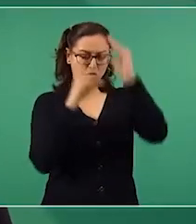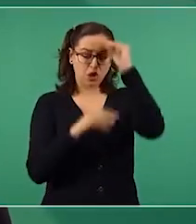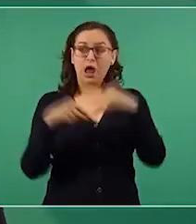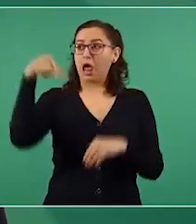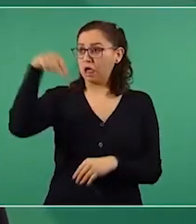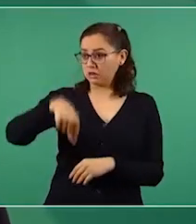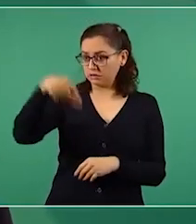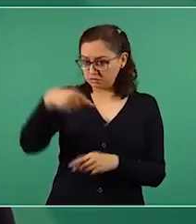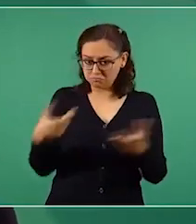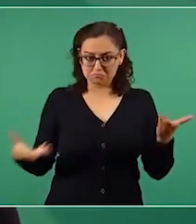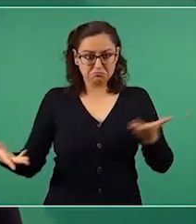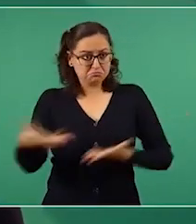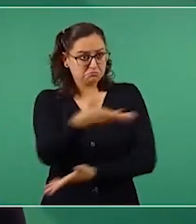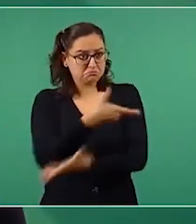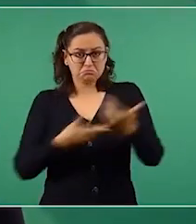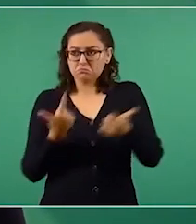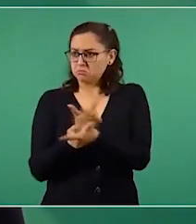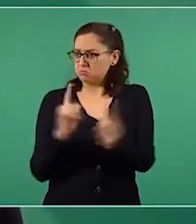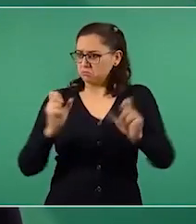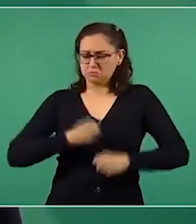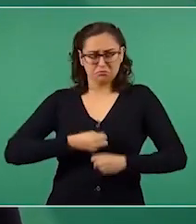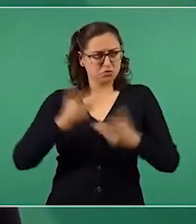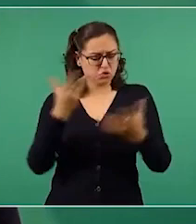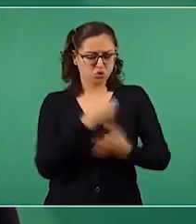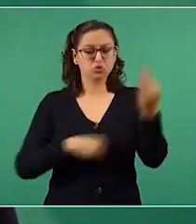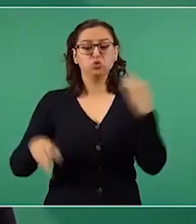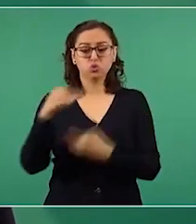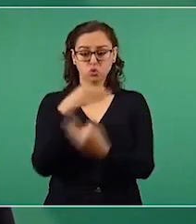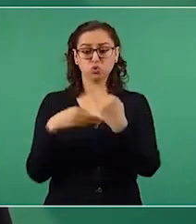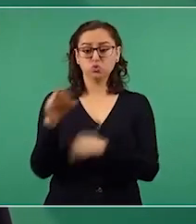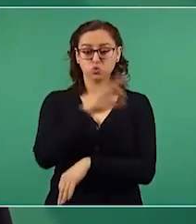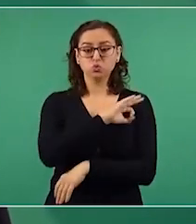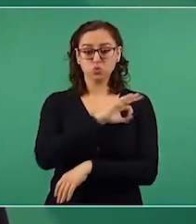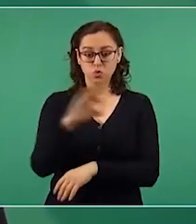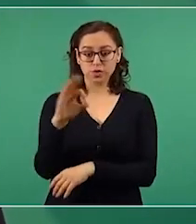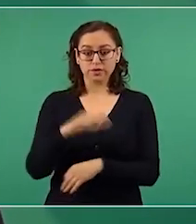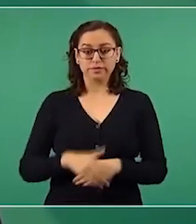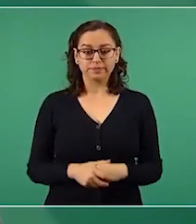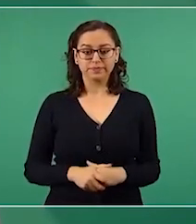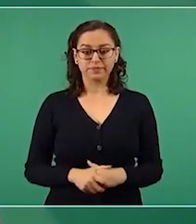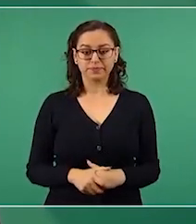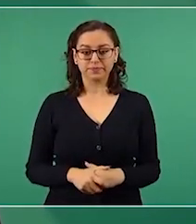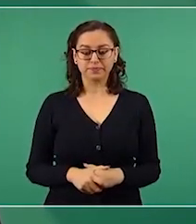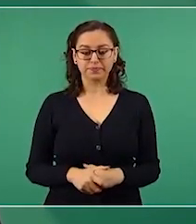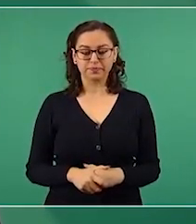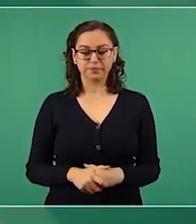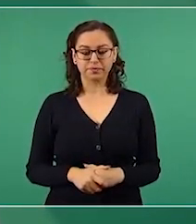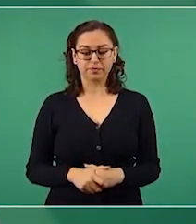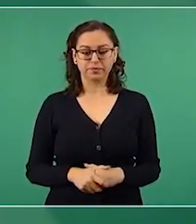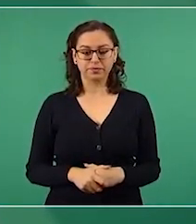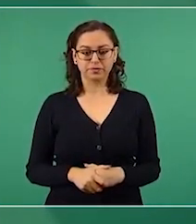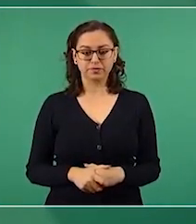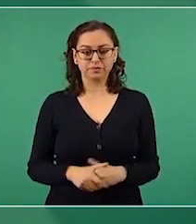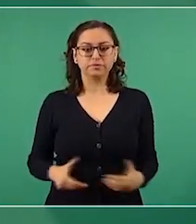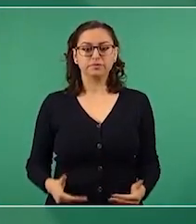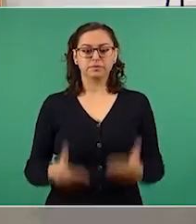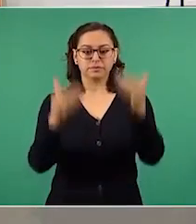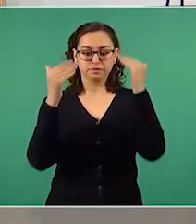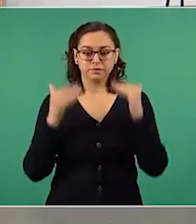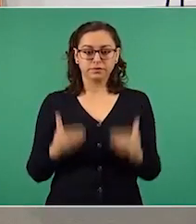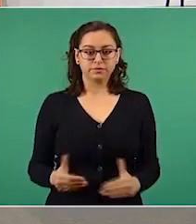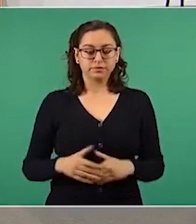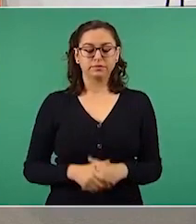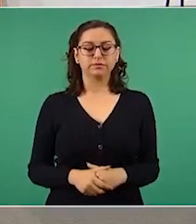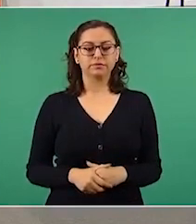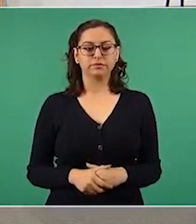expresión. Bueno, queremos primero empezar con un derecho de réplica